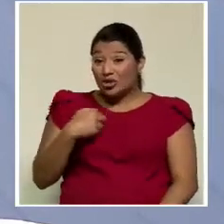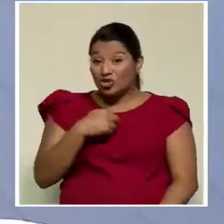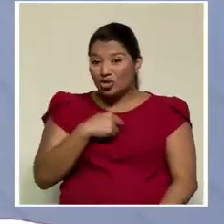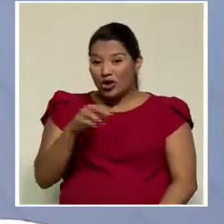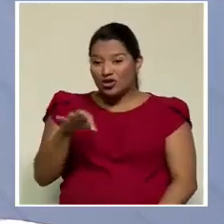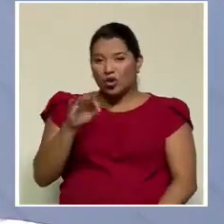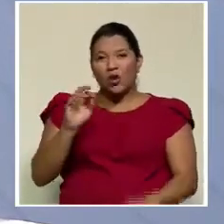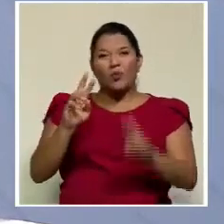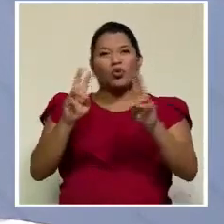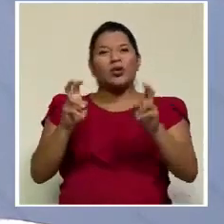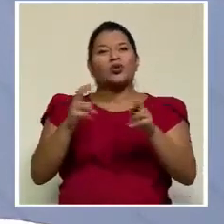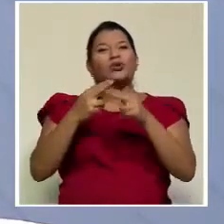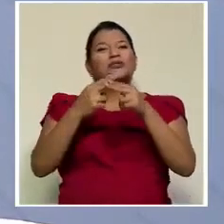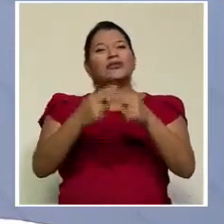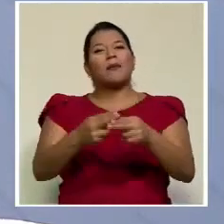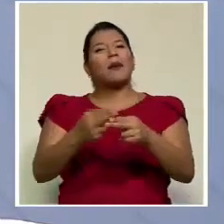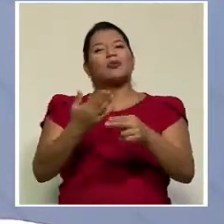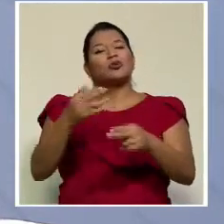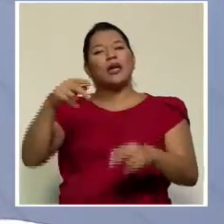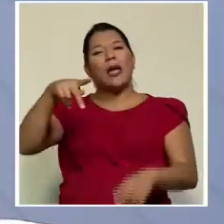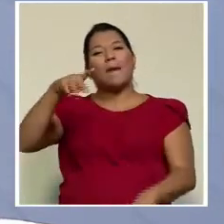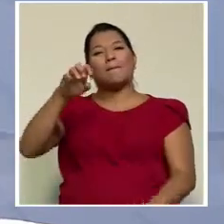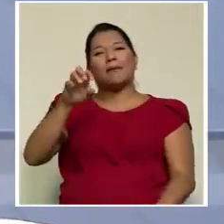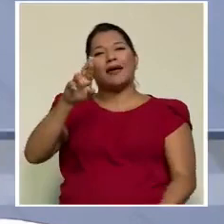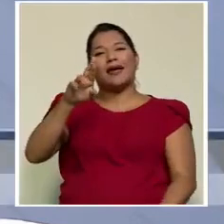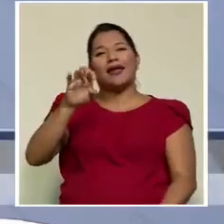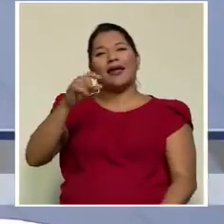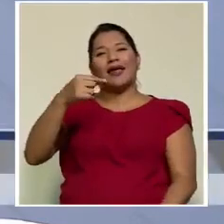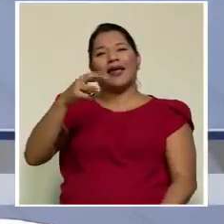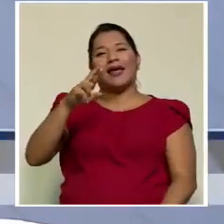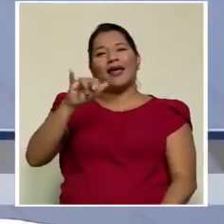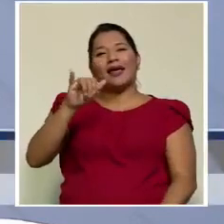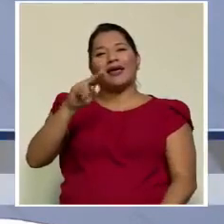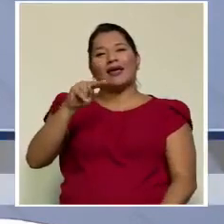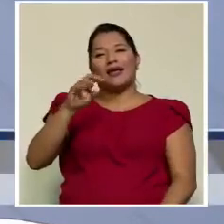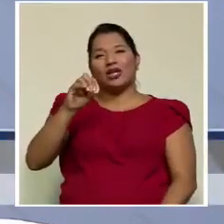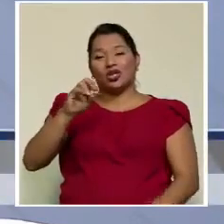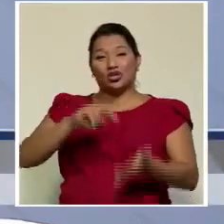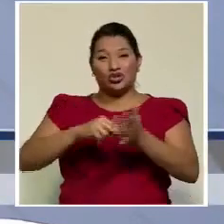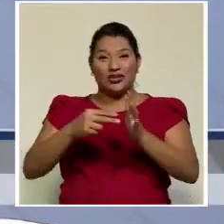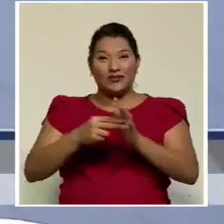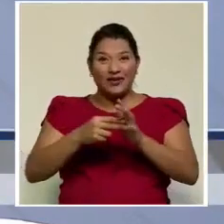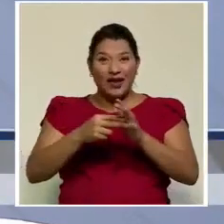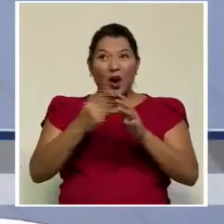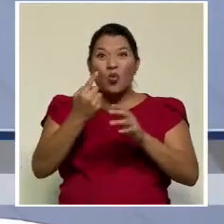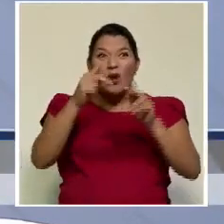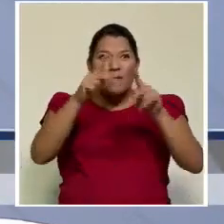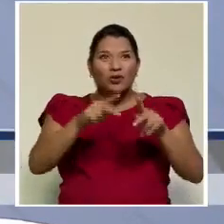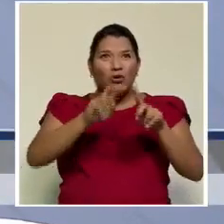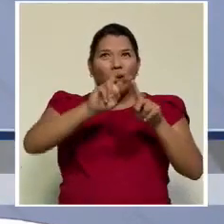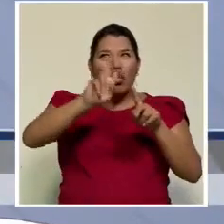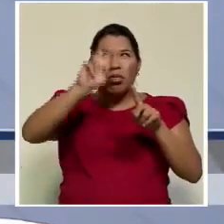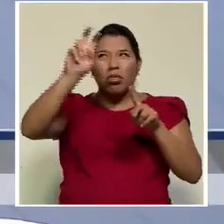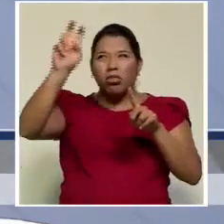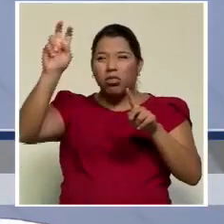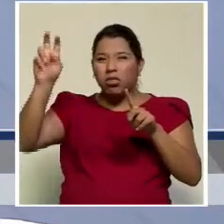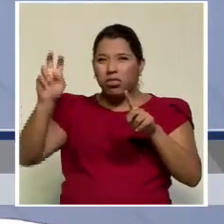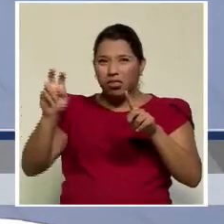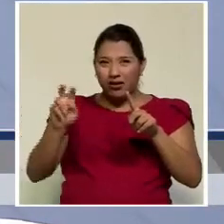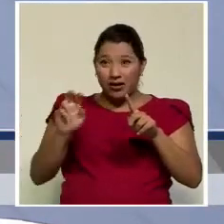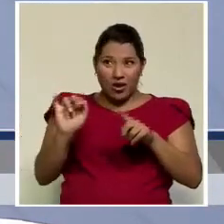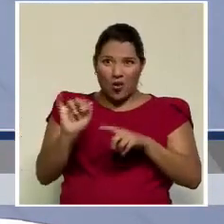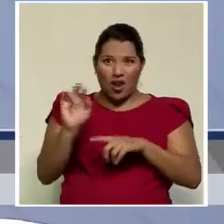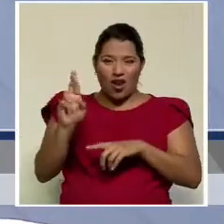El Peregrino. Ciertamente, Rolando Araya ha tenido un peregrinaje por los distintos